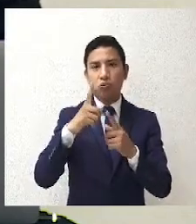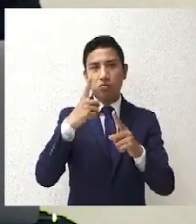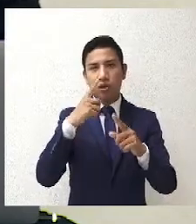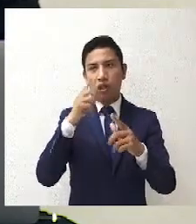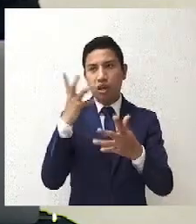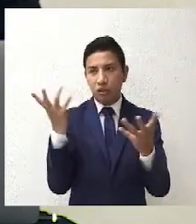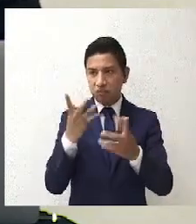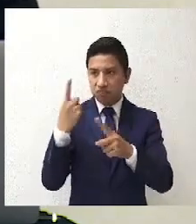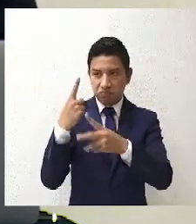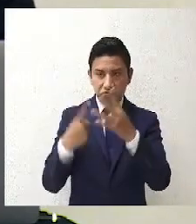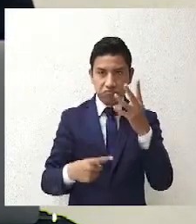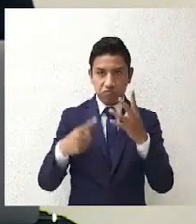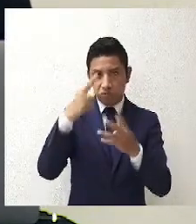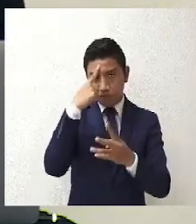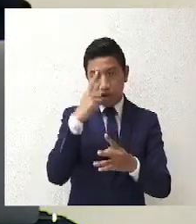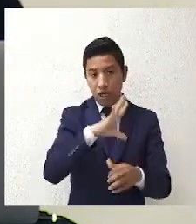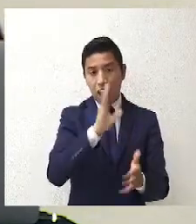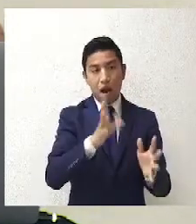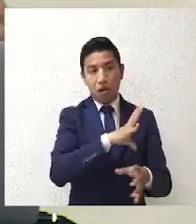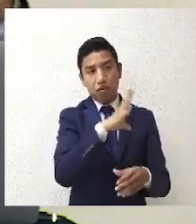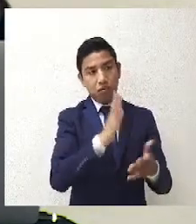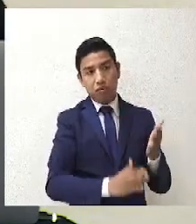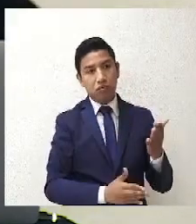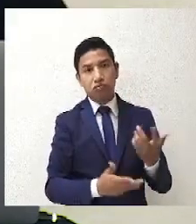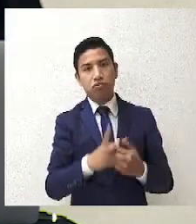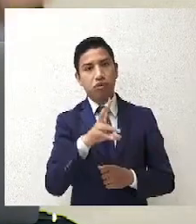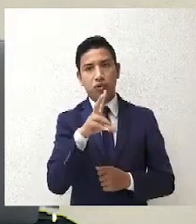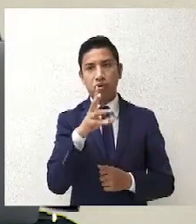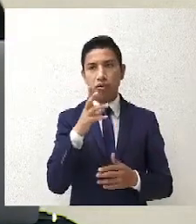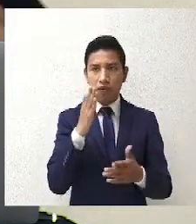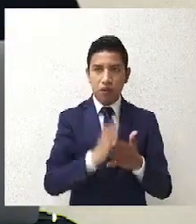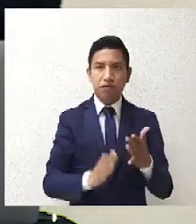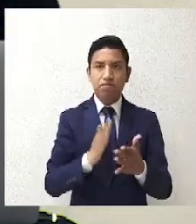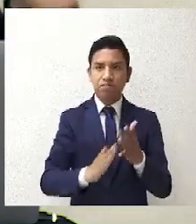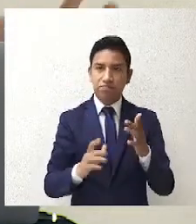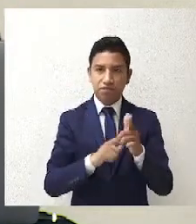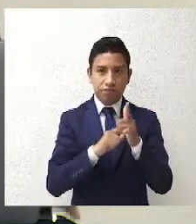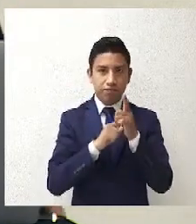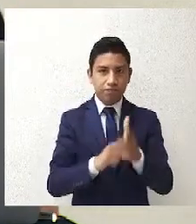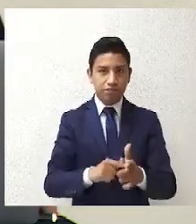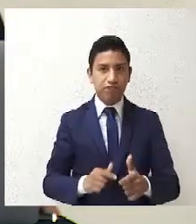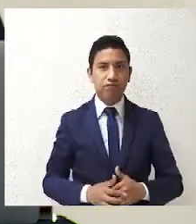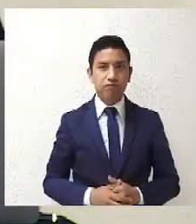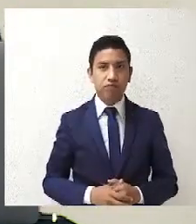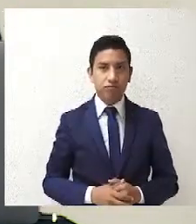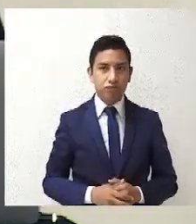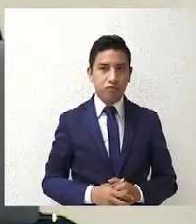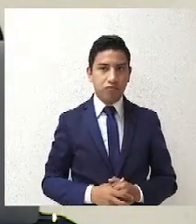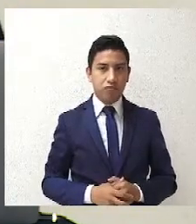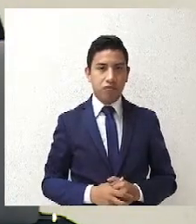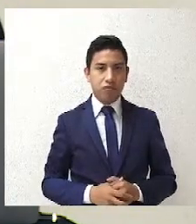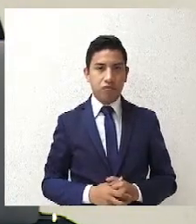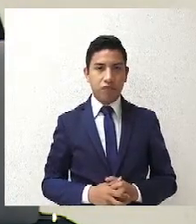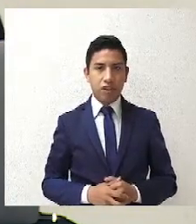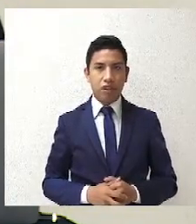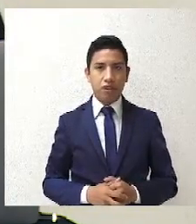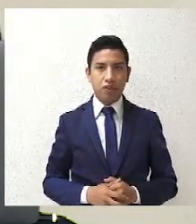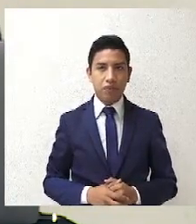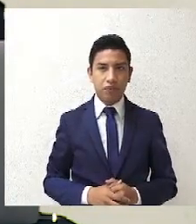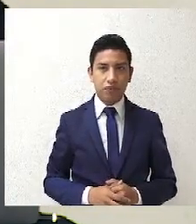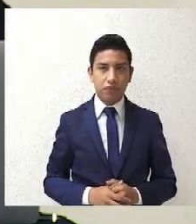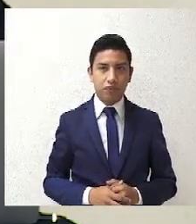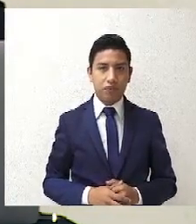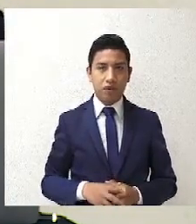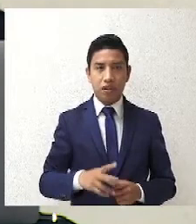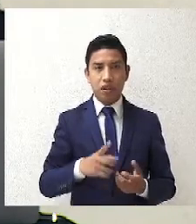Esto no se ha terminado, porque esa es también la idea, ¿no? Una vez que se cumpla, desaparecen las acciones afirmativas. Me parece que no estamos en ese momento